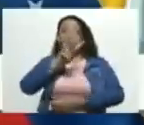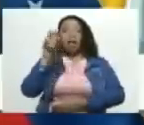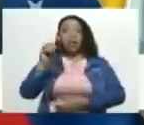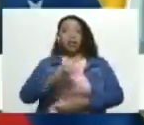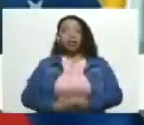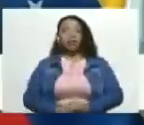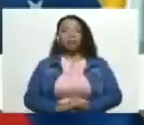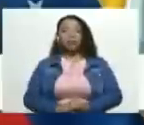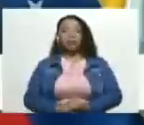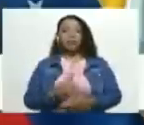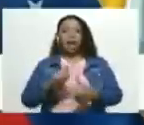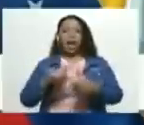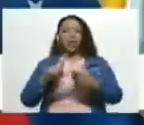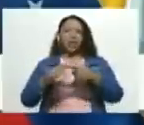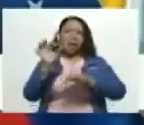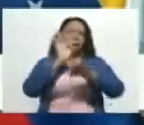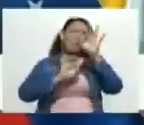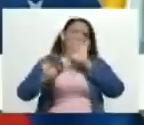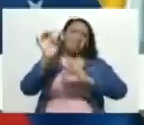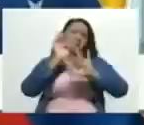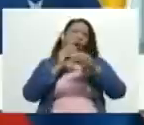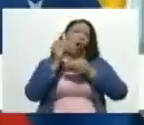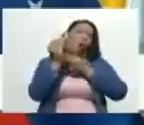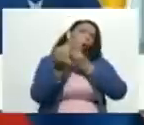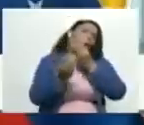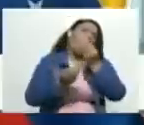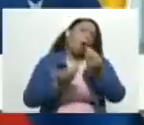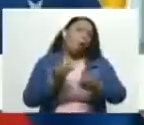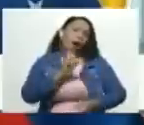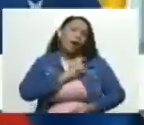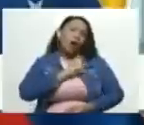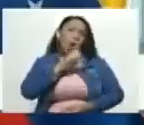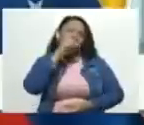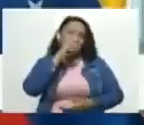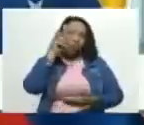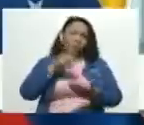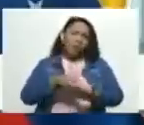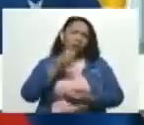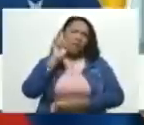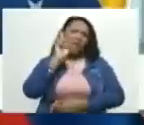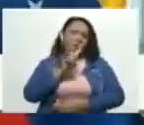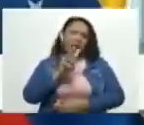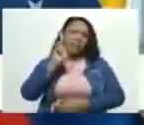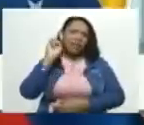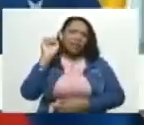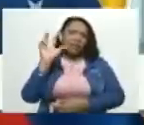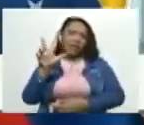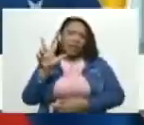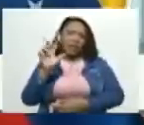Entonces, expliquemos ustedes cómo en enero del año 2023,